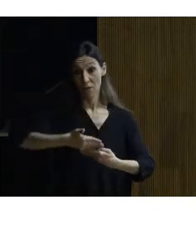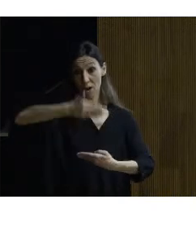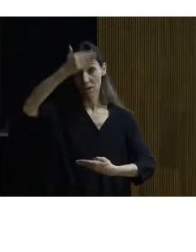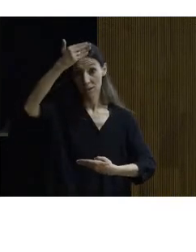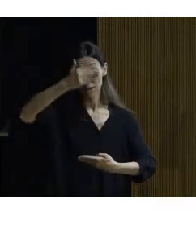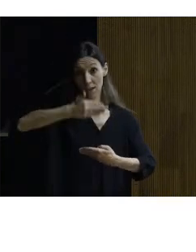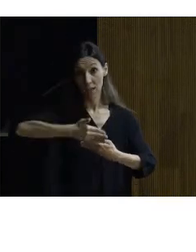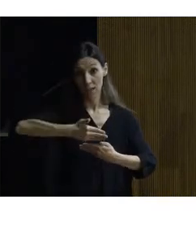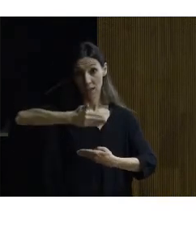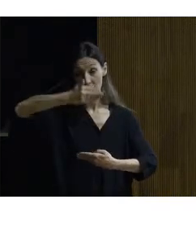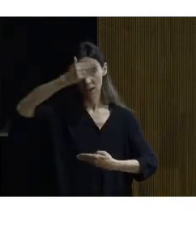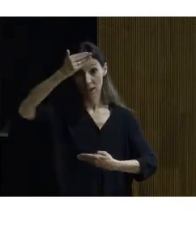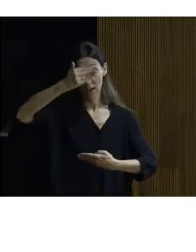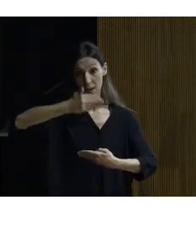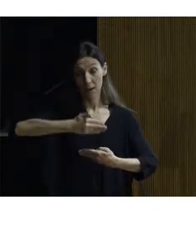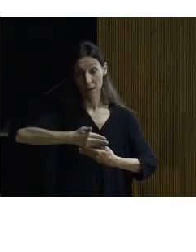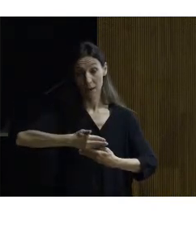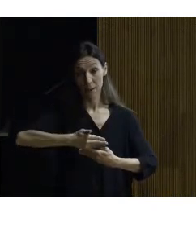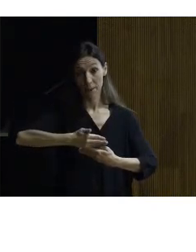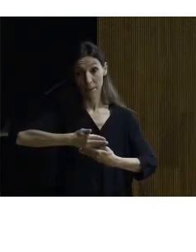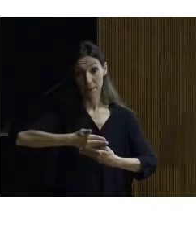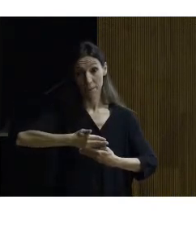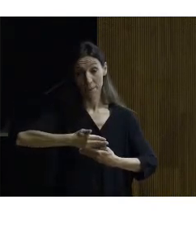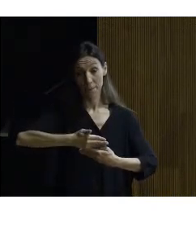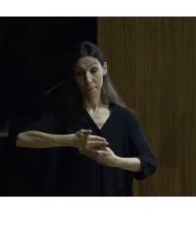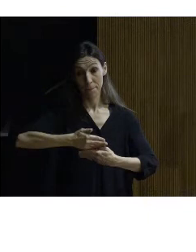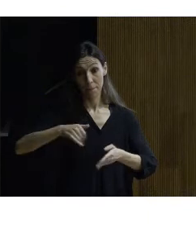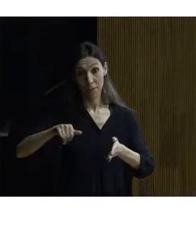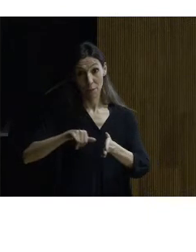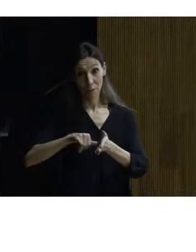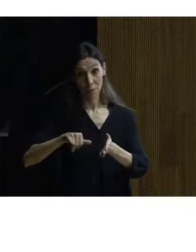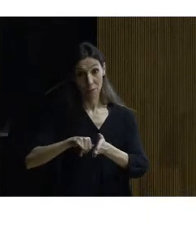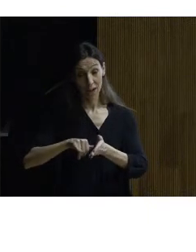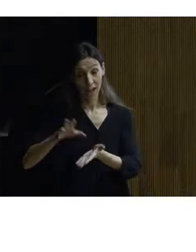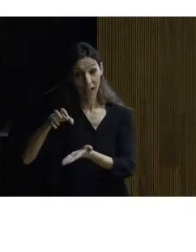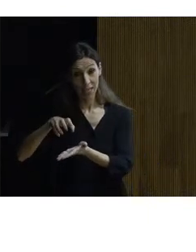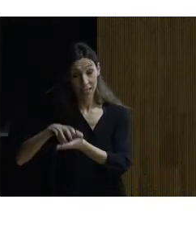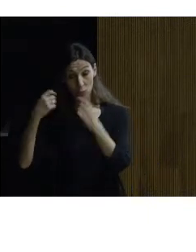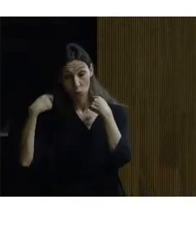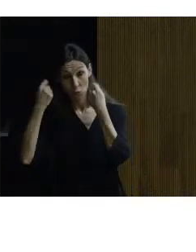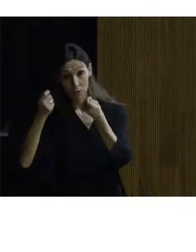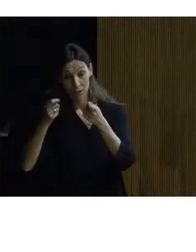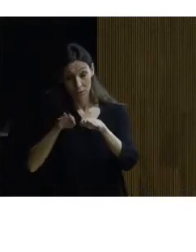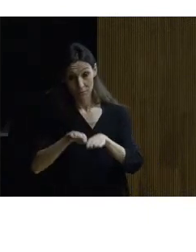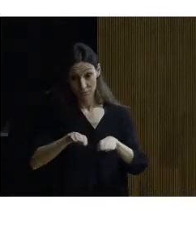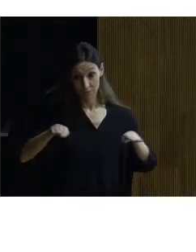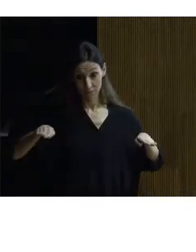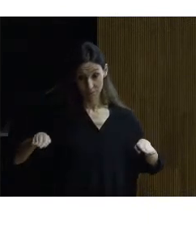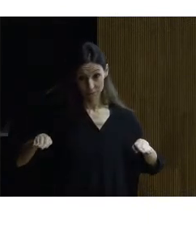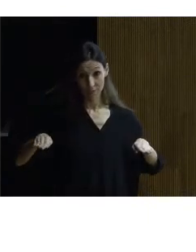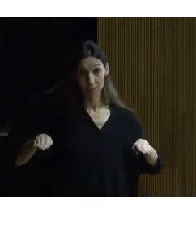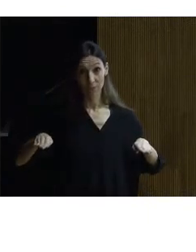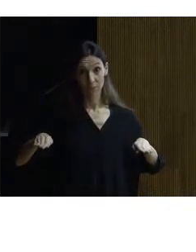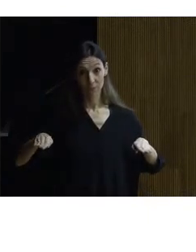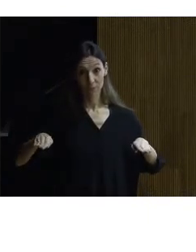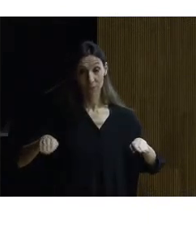la fachada paralela al lateral del templo del monasterio y está el